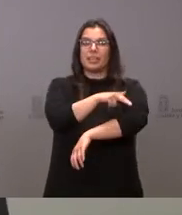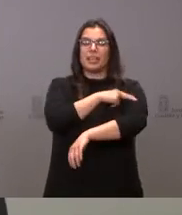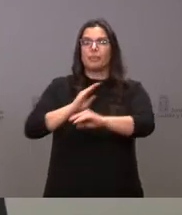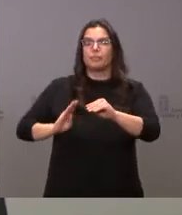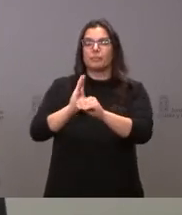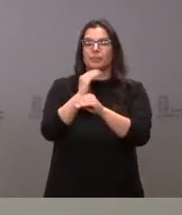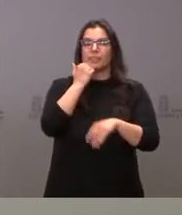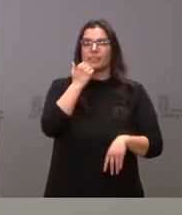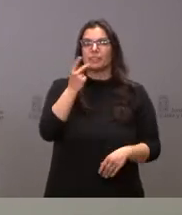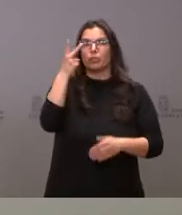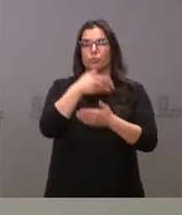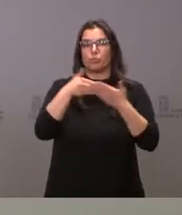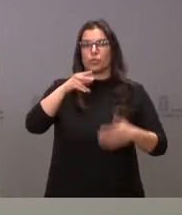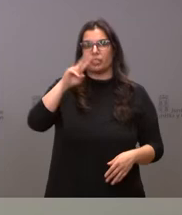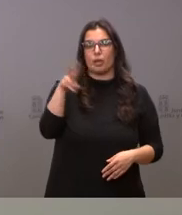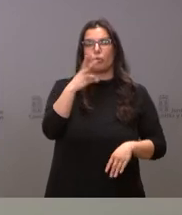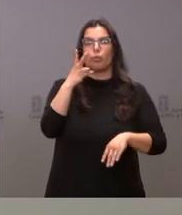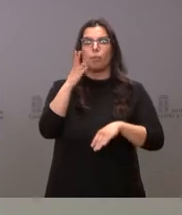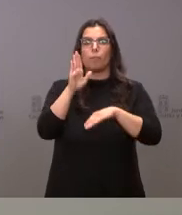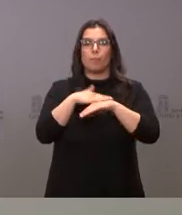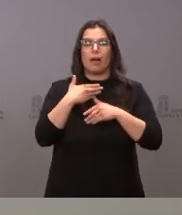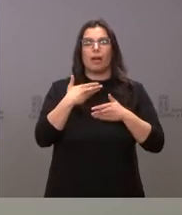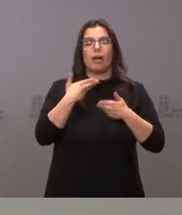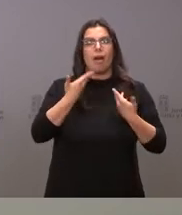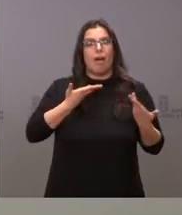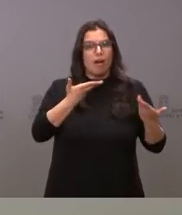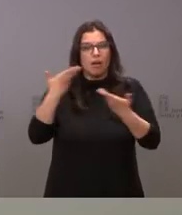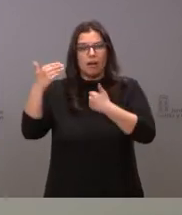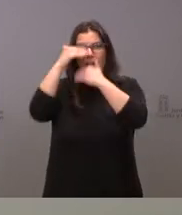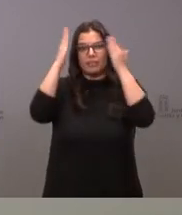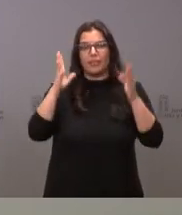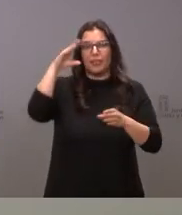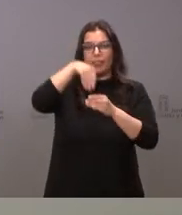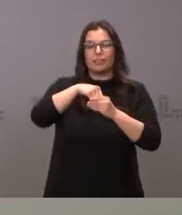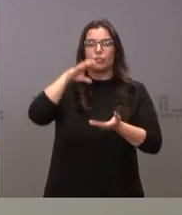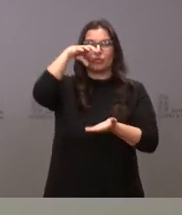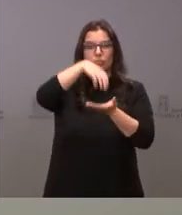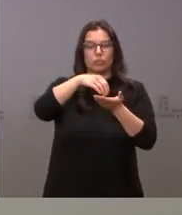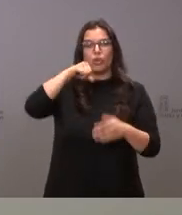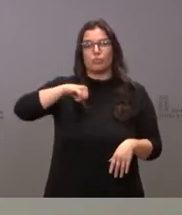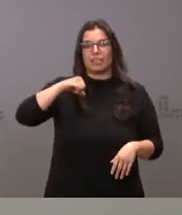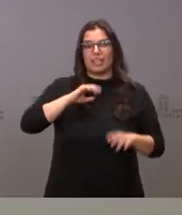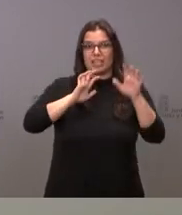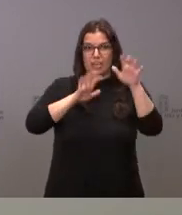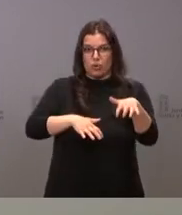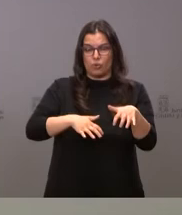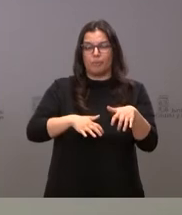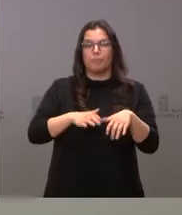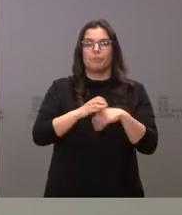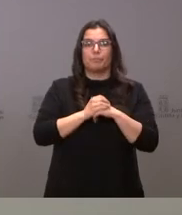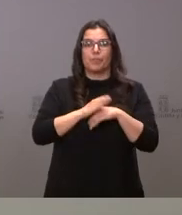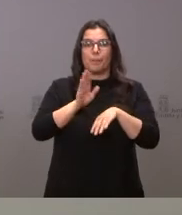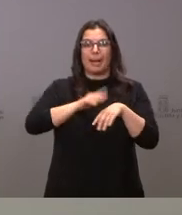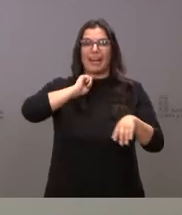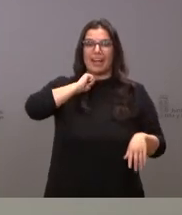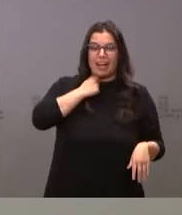cerca de dos millones de euros para el suministro asistencial en el Complejo Asistencial de León, para el suministro de